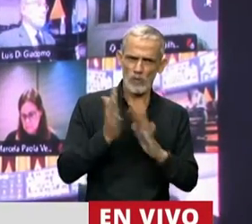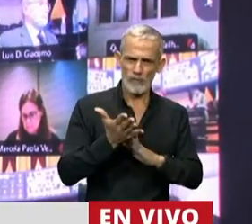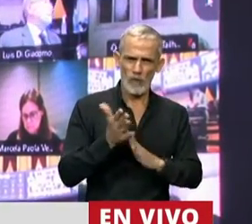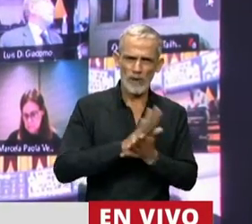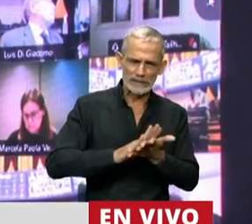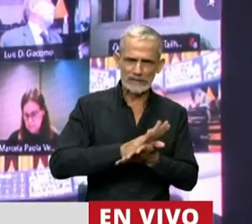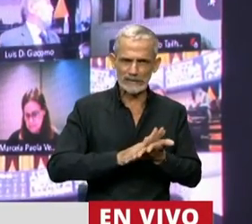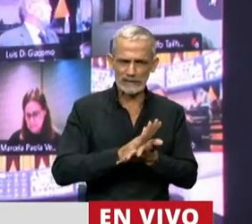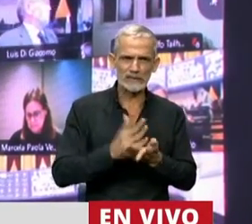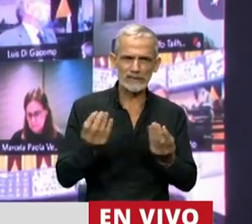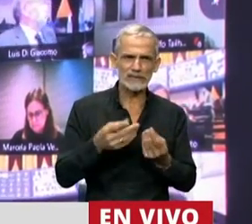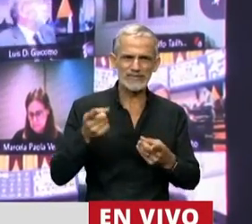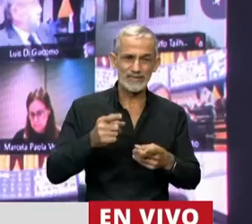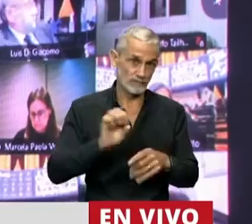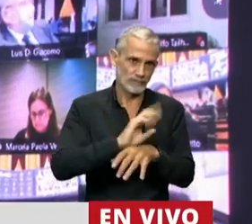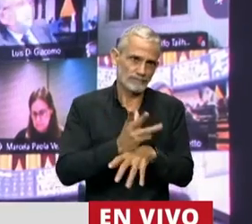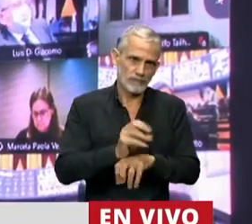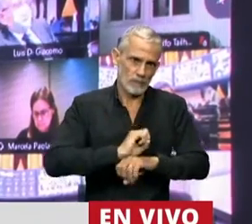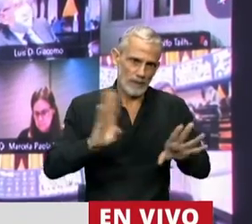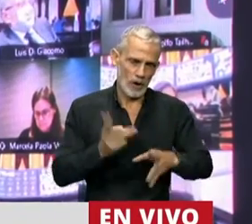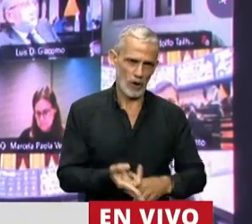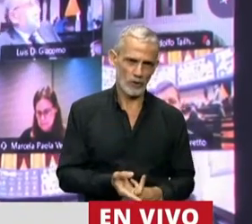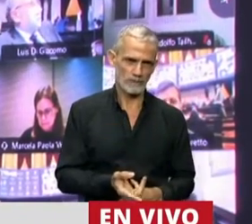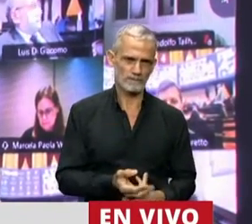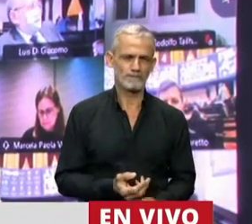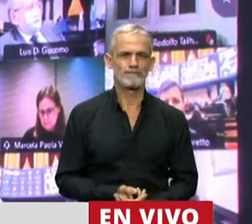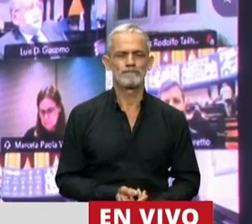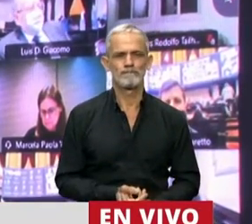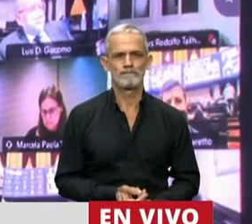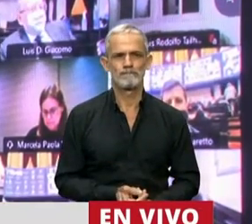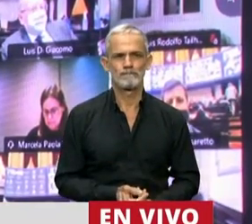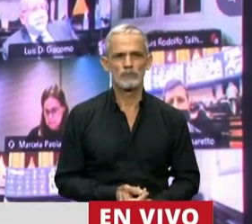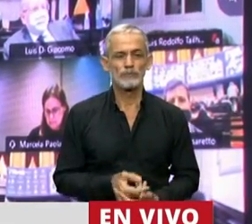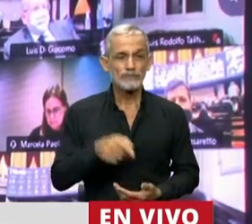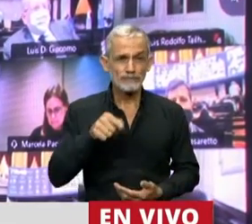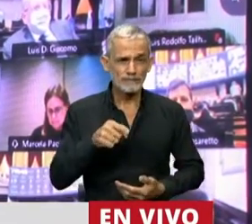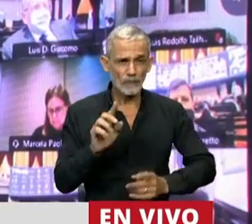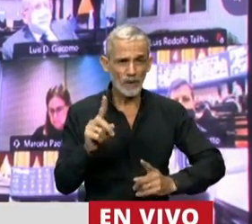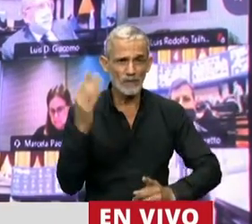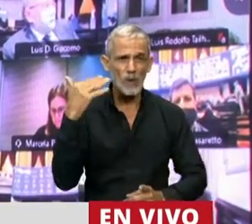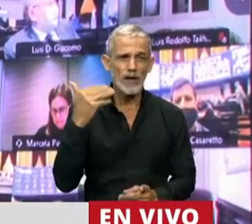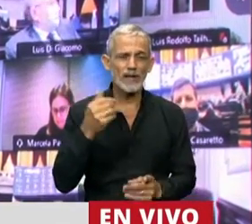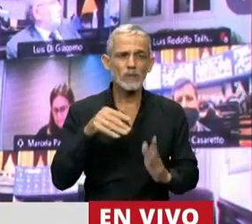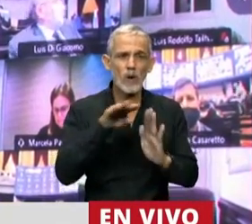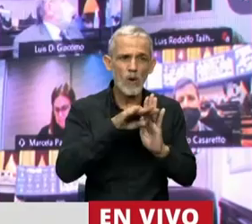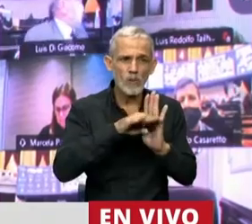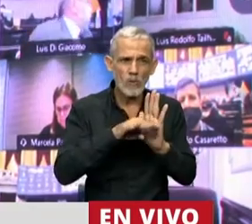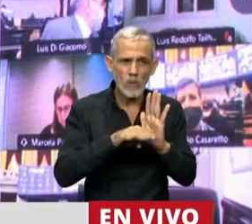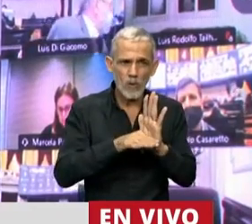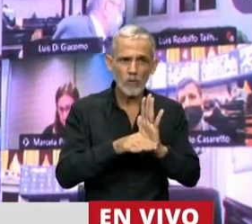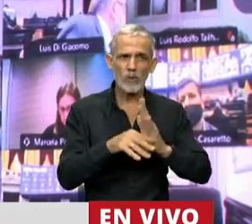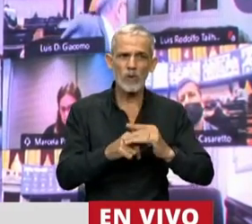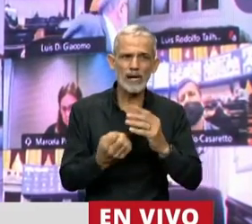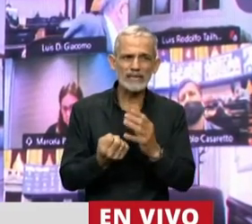razón, en este marco vuelvo a plantear lo de las condiciones que